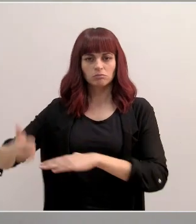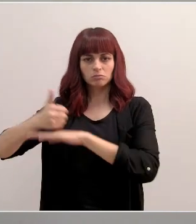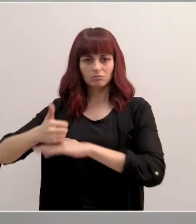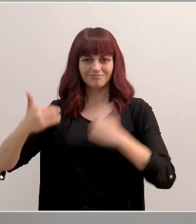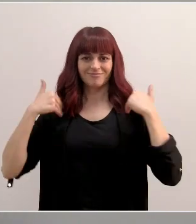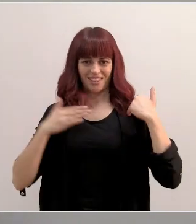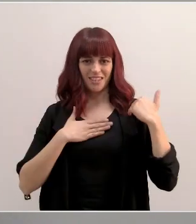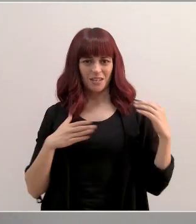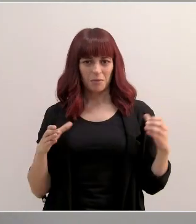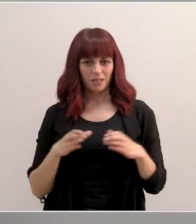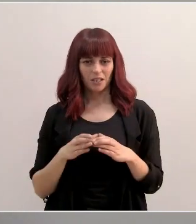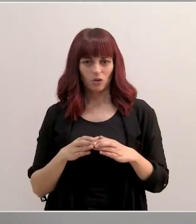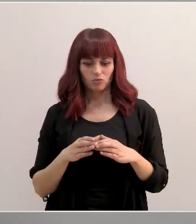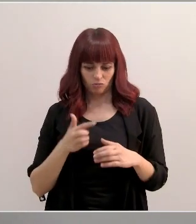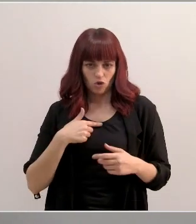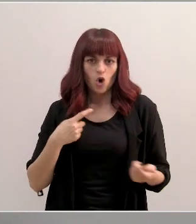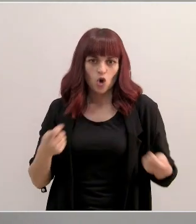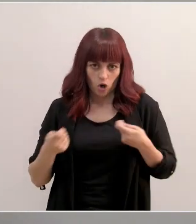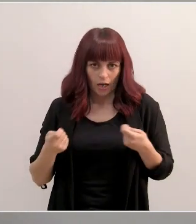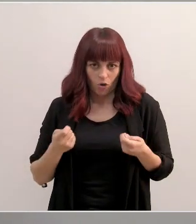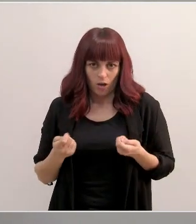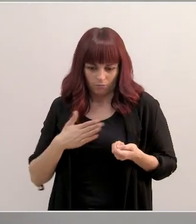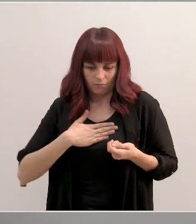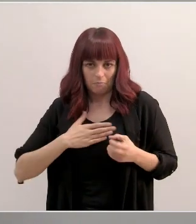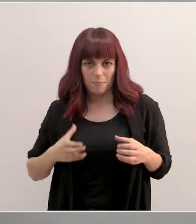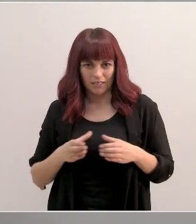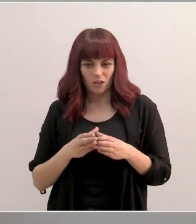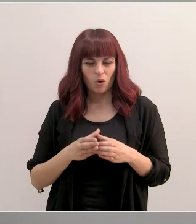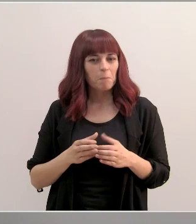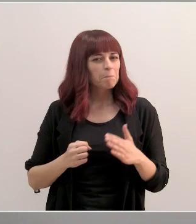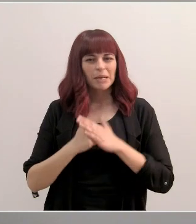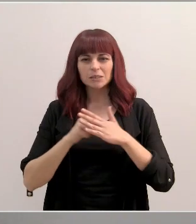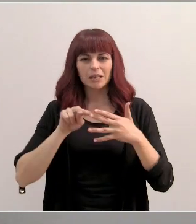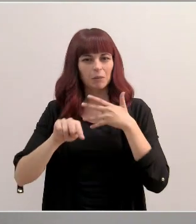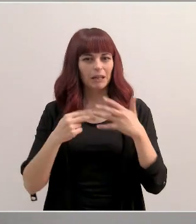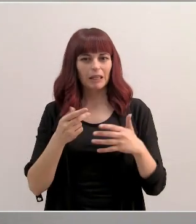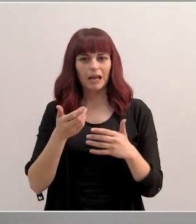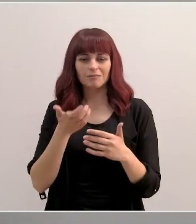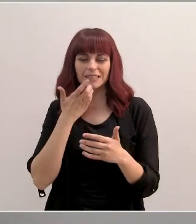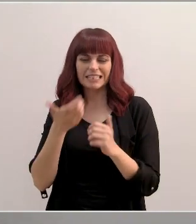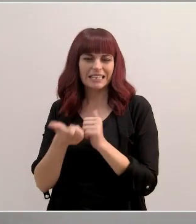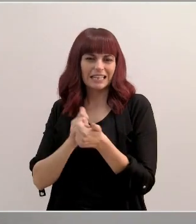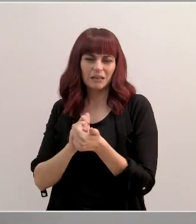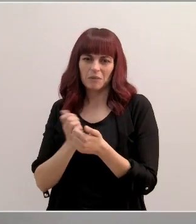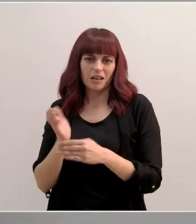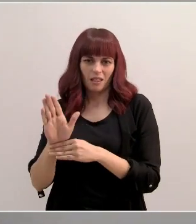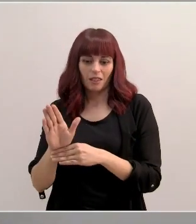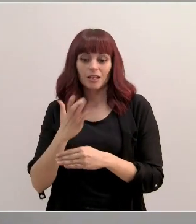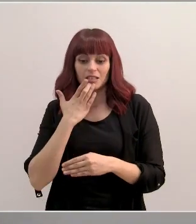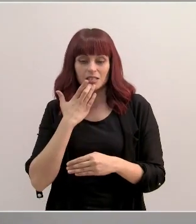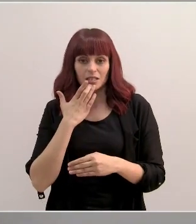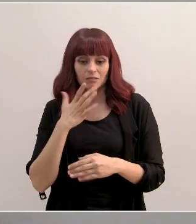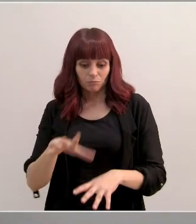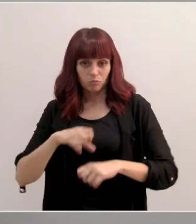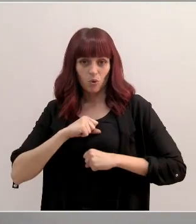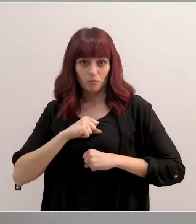de mi partido, como coordinadora de mi partido, máxima transparencia y ejemplaridad. Y considero que los que ocupamos un cargo